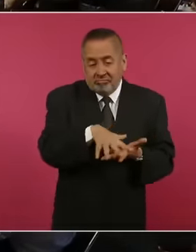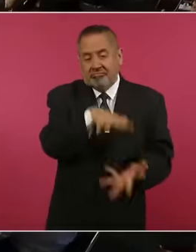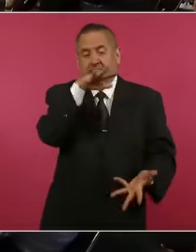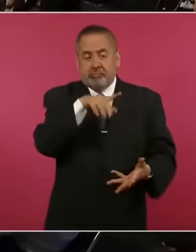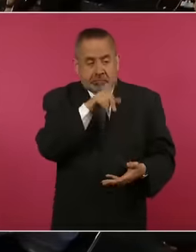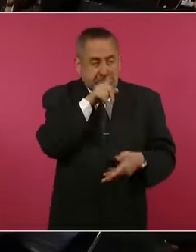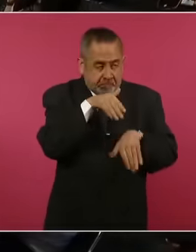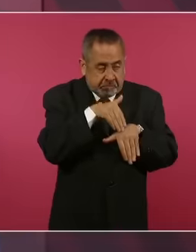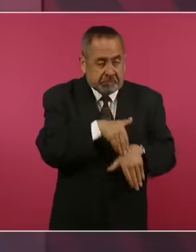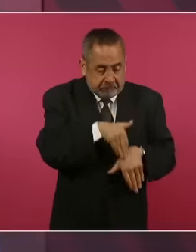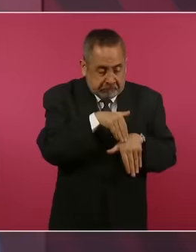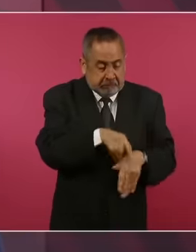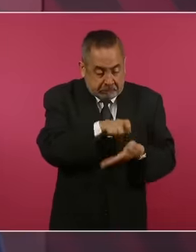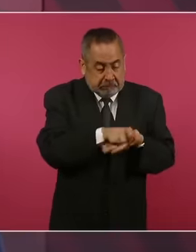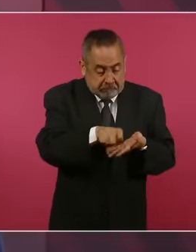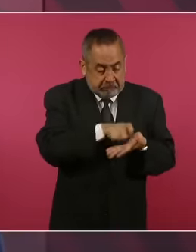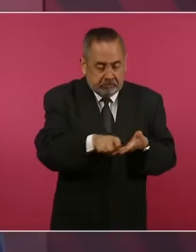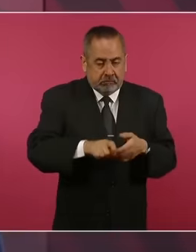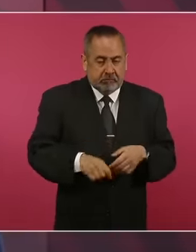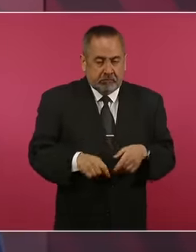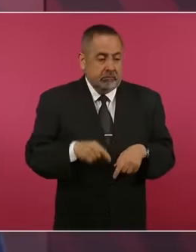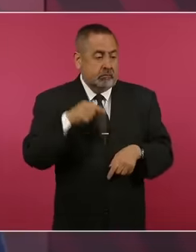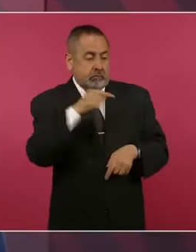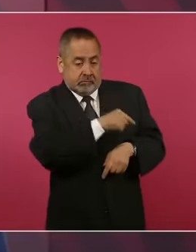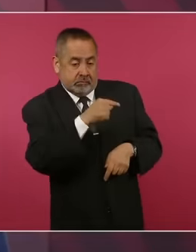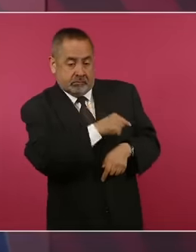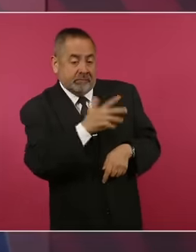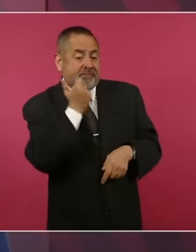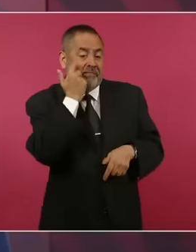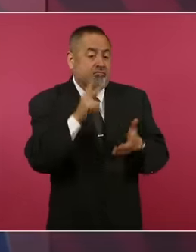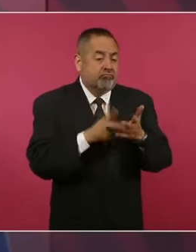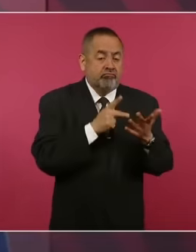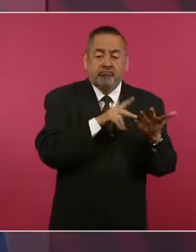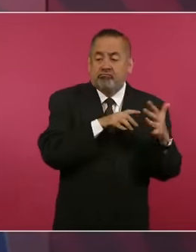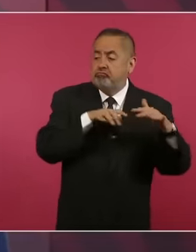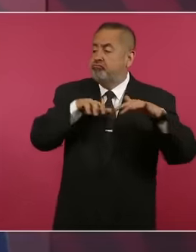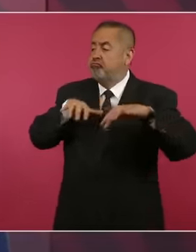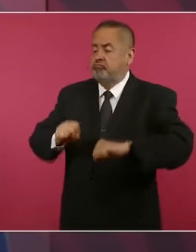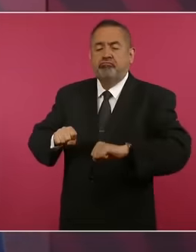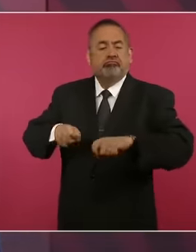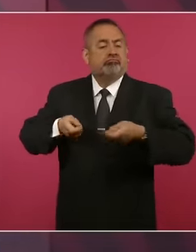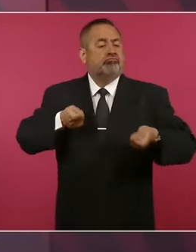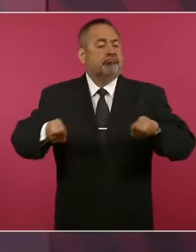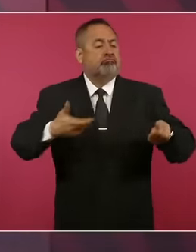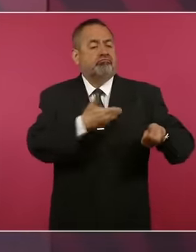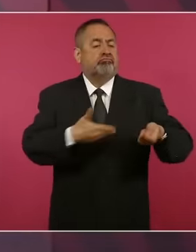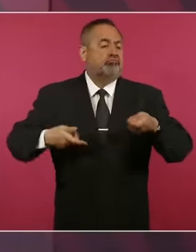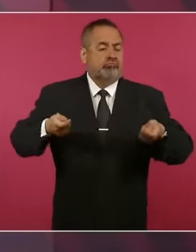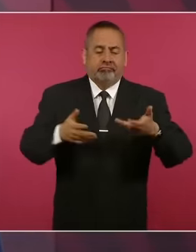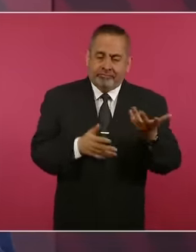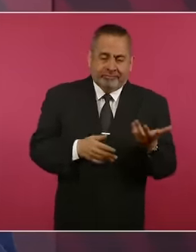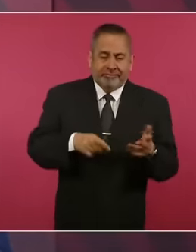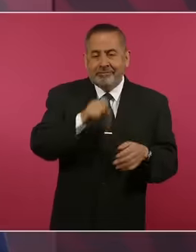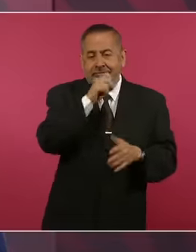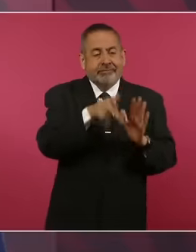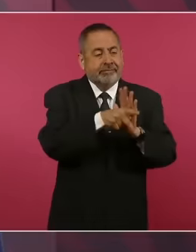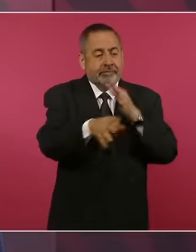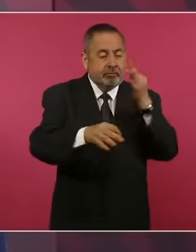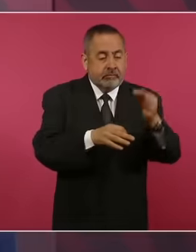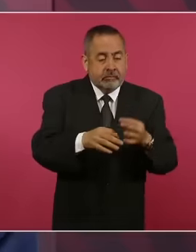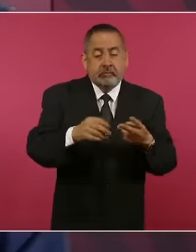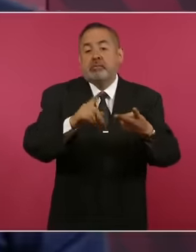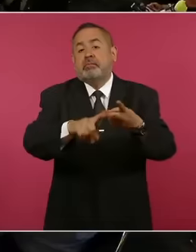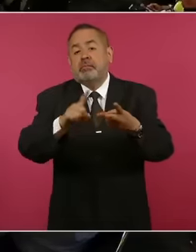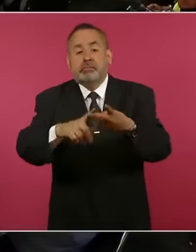quieren regresar por sus fueros, en la prensa escrita, la radio,